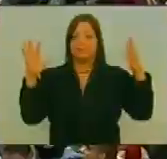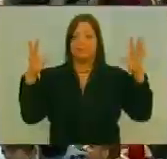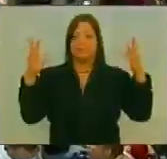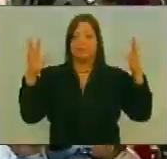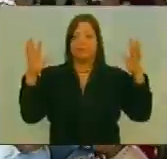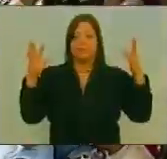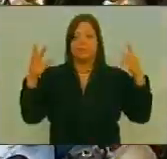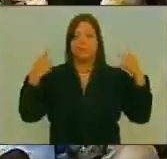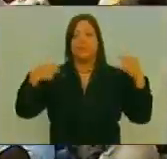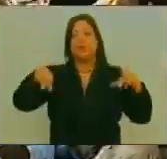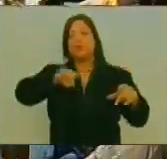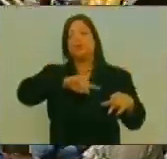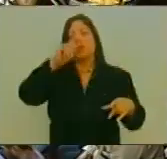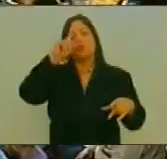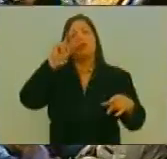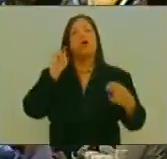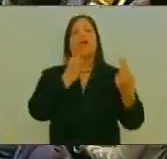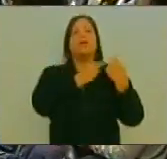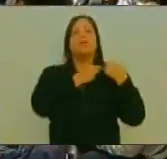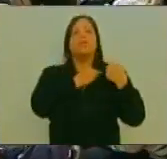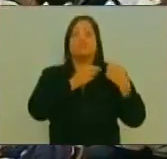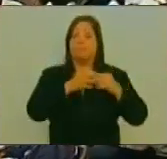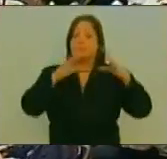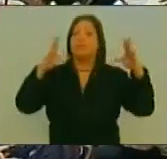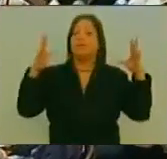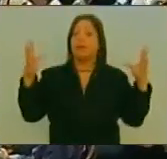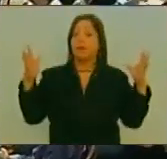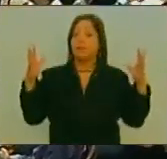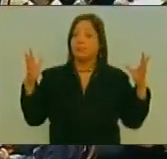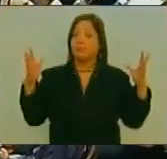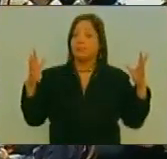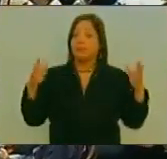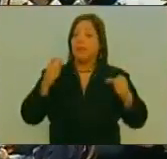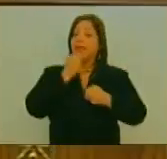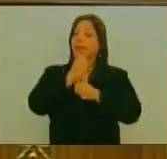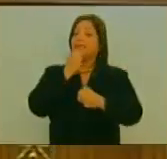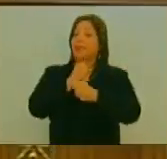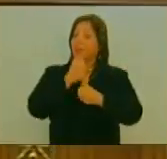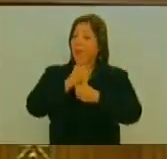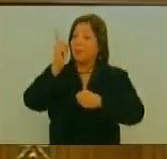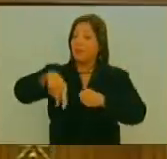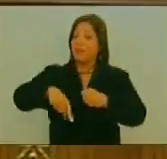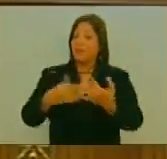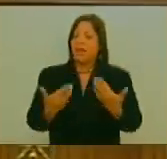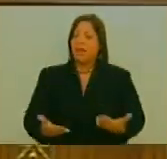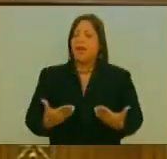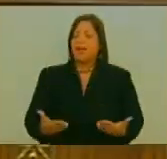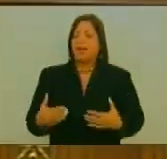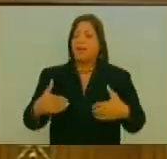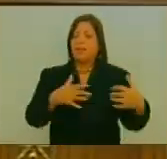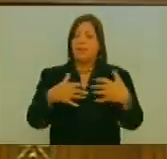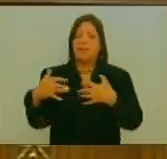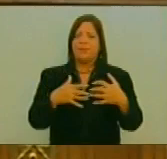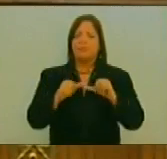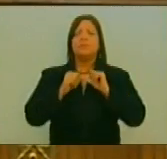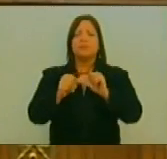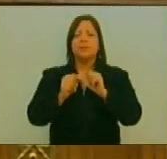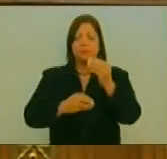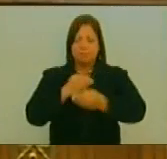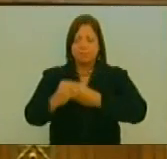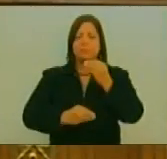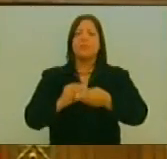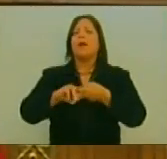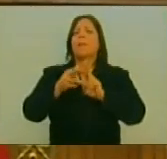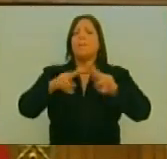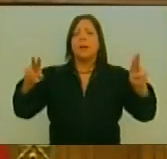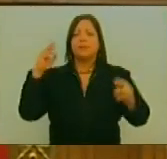Tenemos Nosotros La Gran Responsabilidad Y La Gran Tarea En Este Presente De Lucha De Seguir Construyendo La